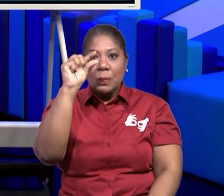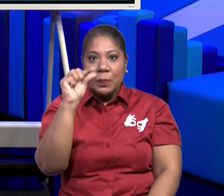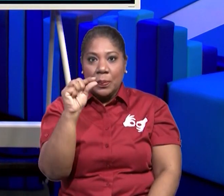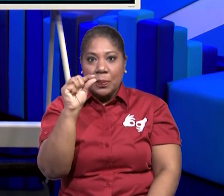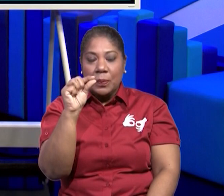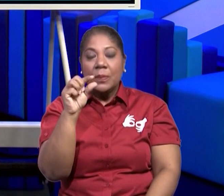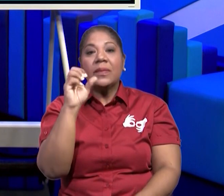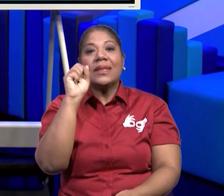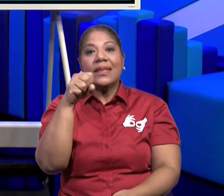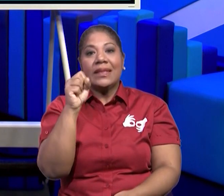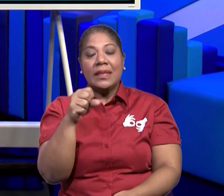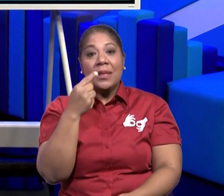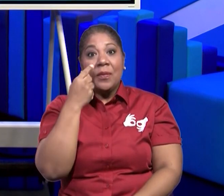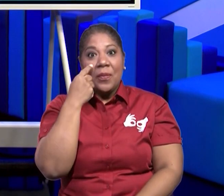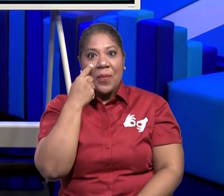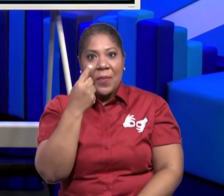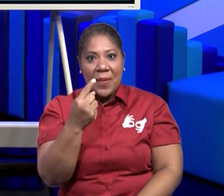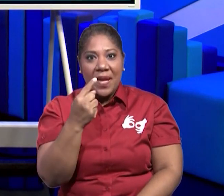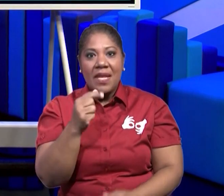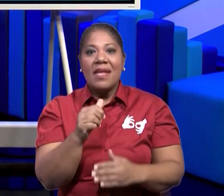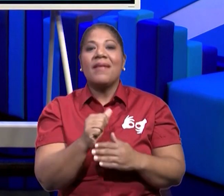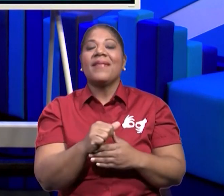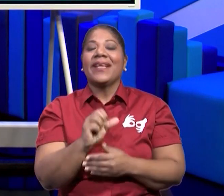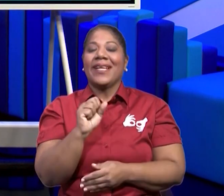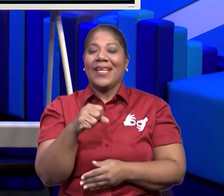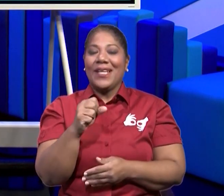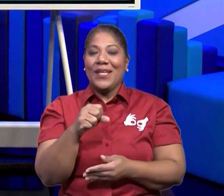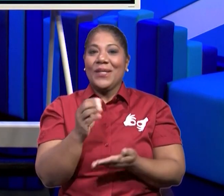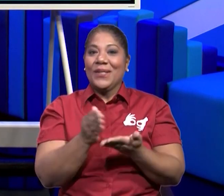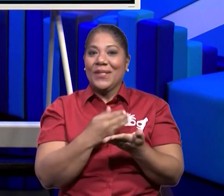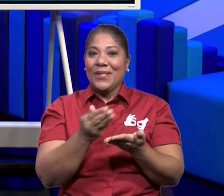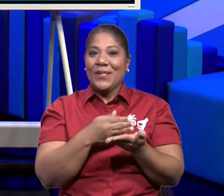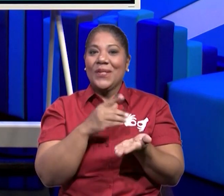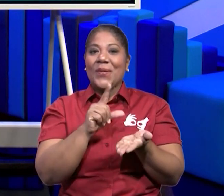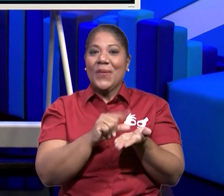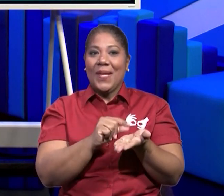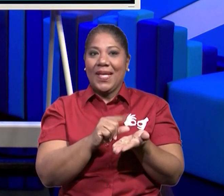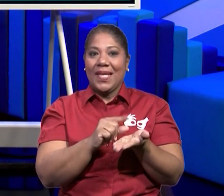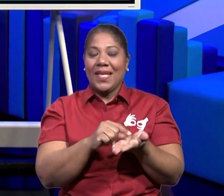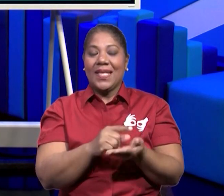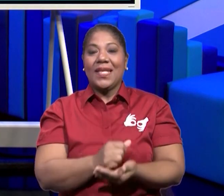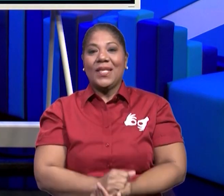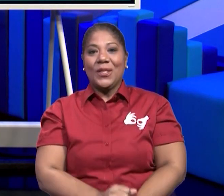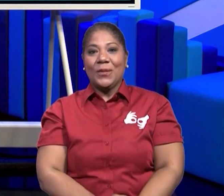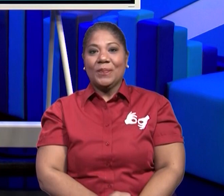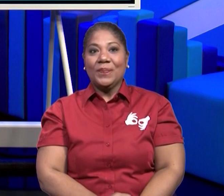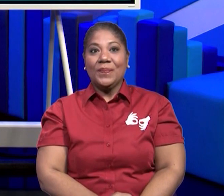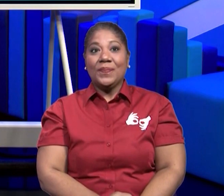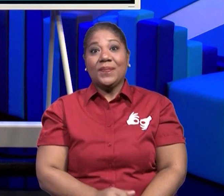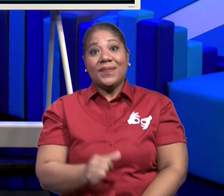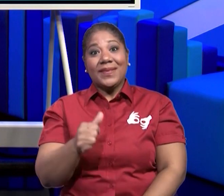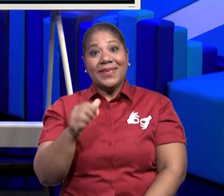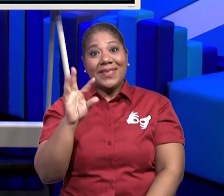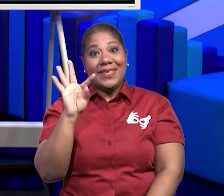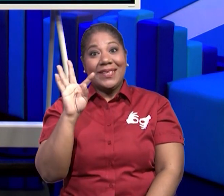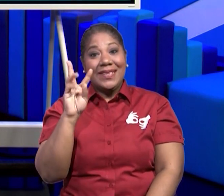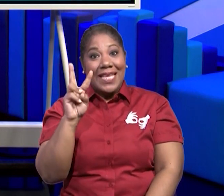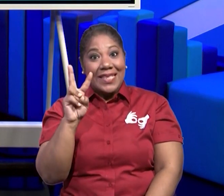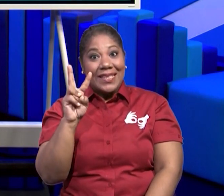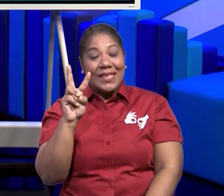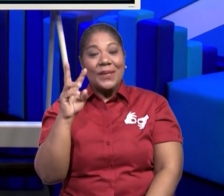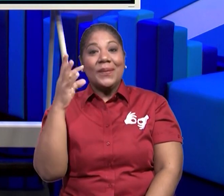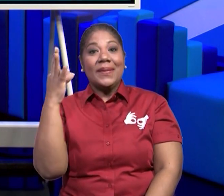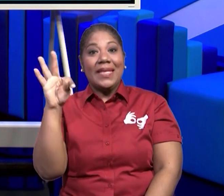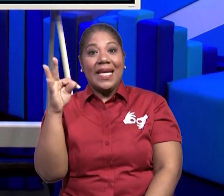realimentación para los estudiantes. Acá tenemos otra asignación y la vamos a